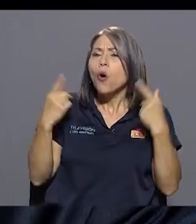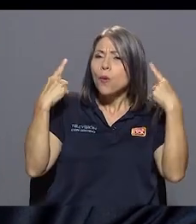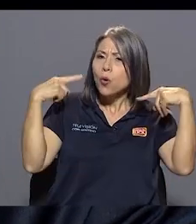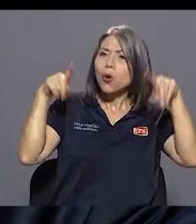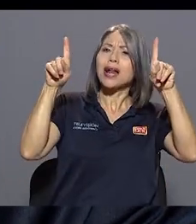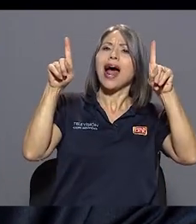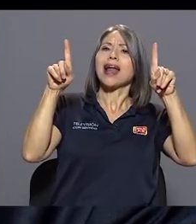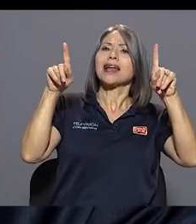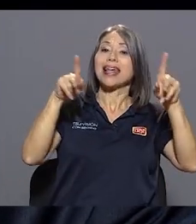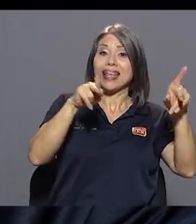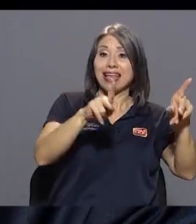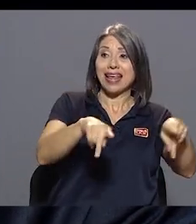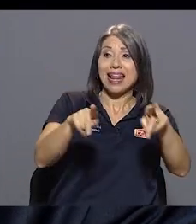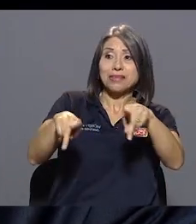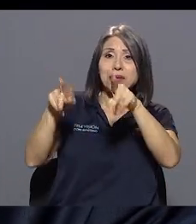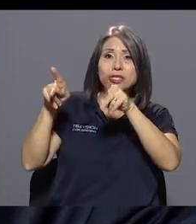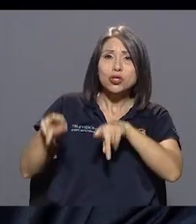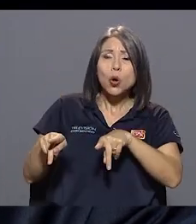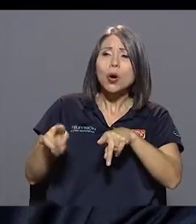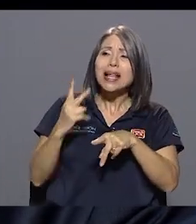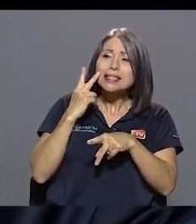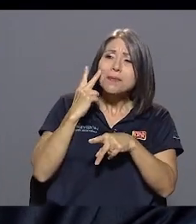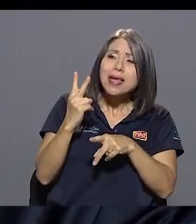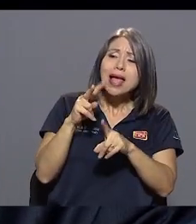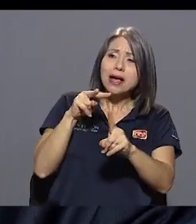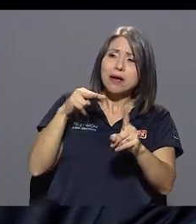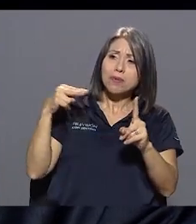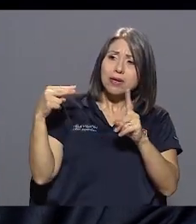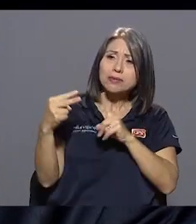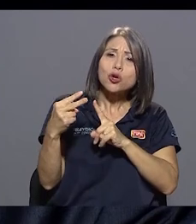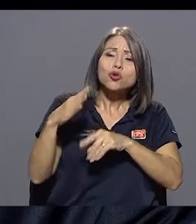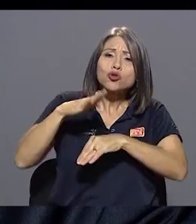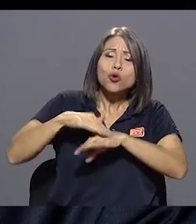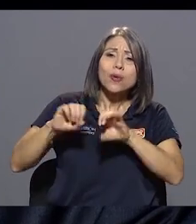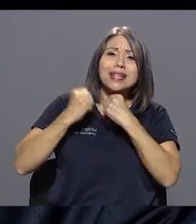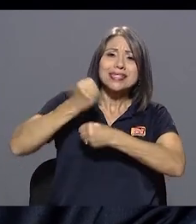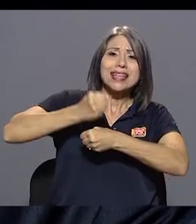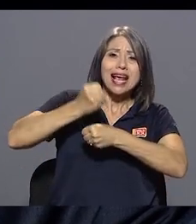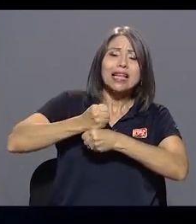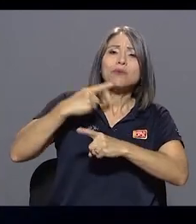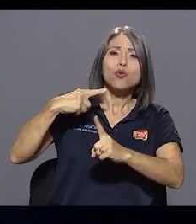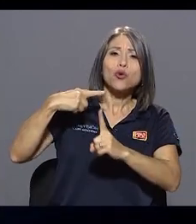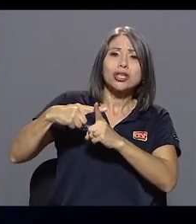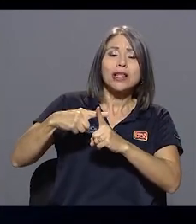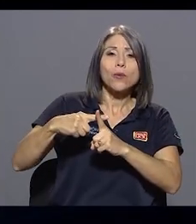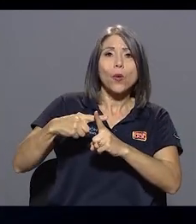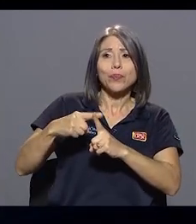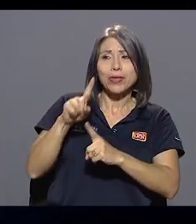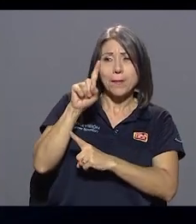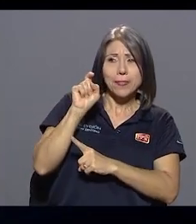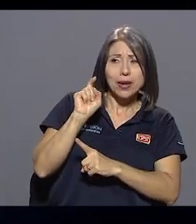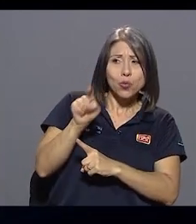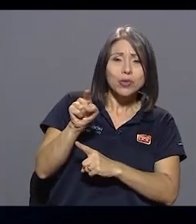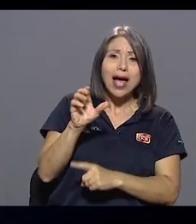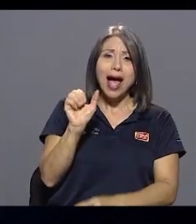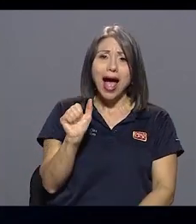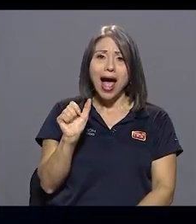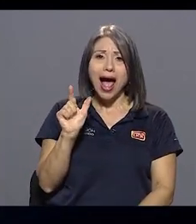la ciudadanía sobre el sindicalismo sea en positivo? Le hago una pregunta muy sencilla, ¿don Albino Vargas le representa a usted?